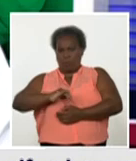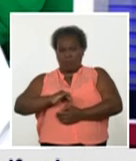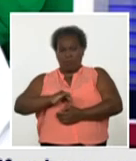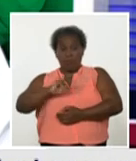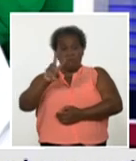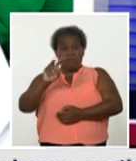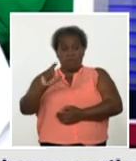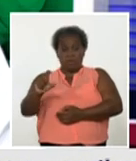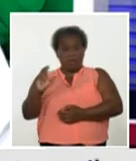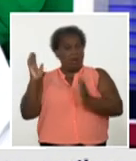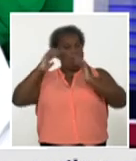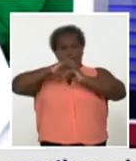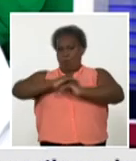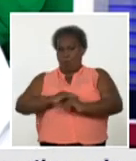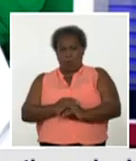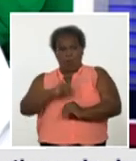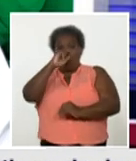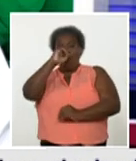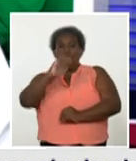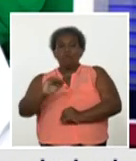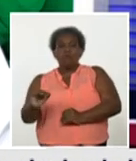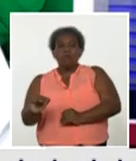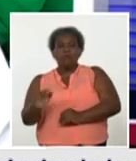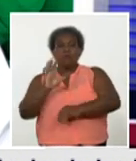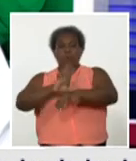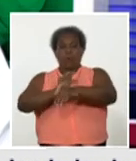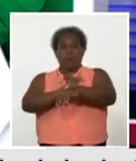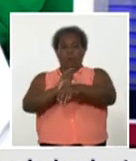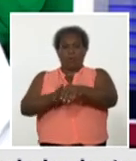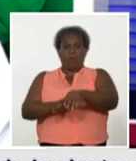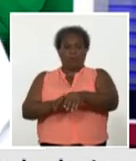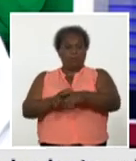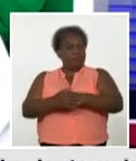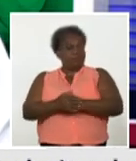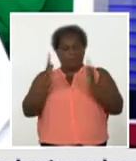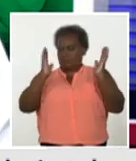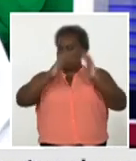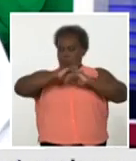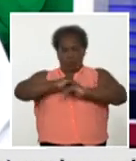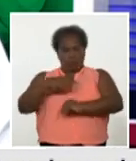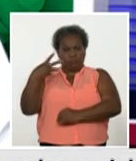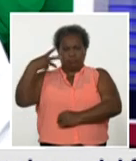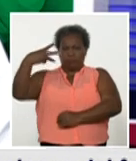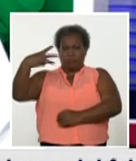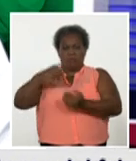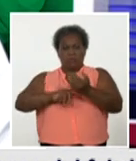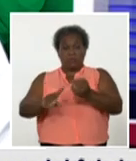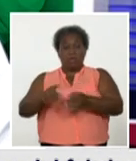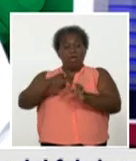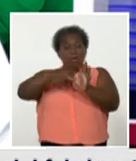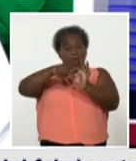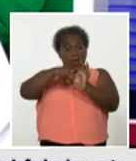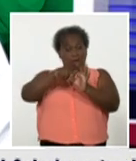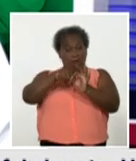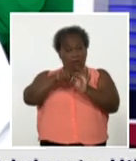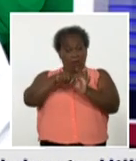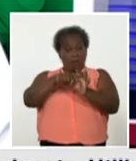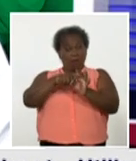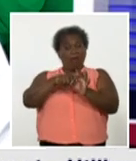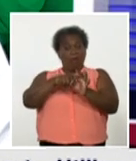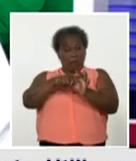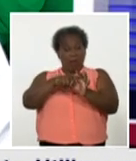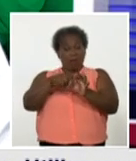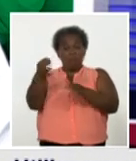días sin reportar casos de COVID en edades pediátricas y el municipio especial Isla de la Juventud que desde